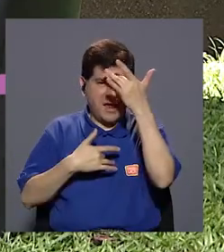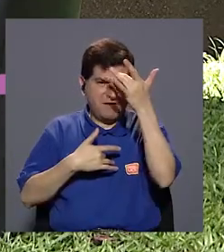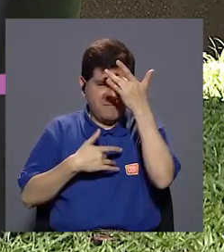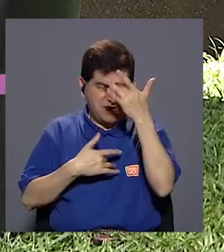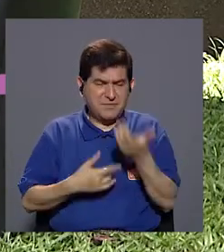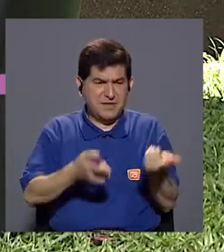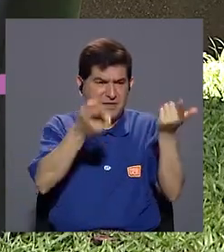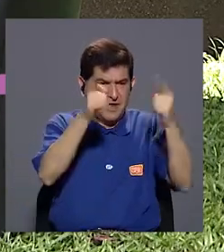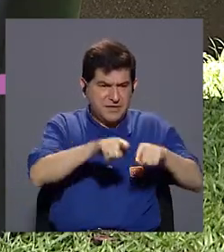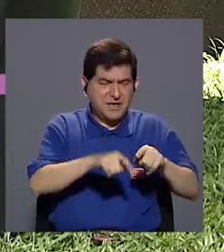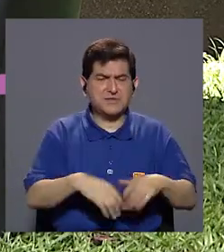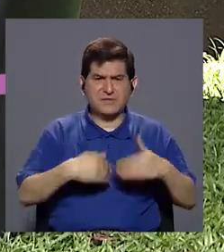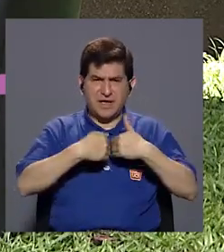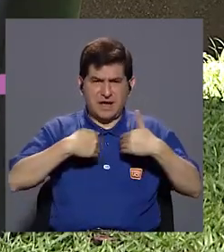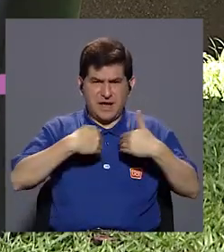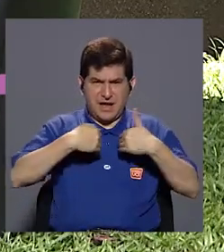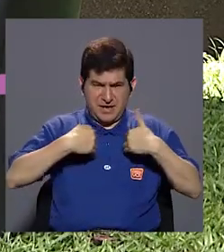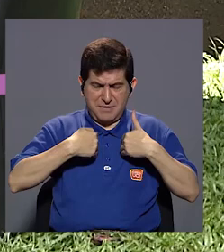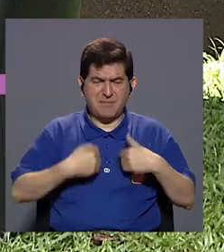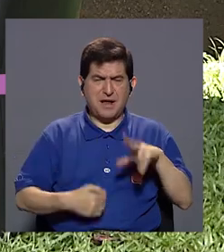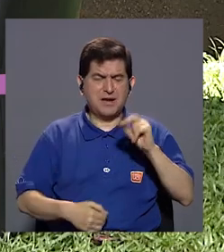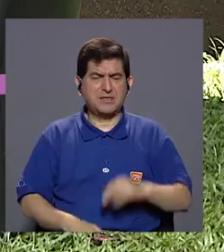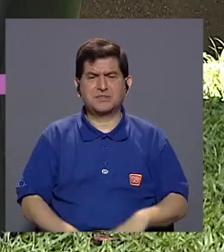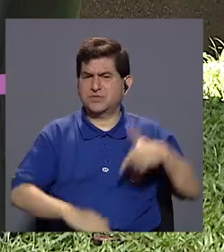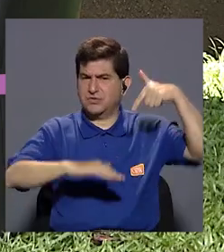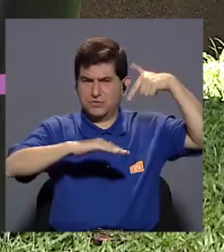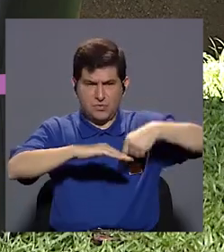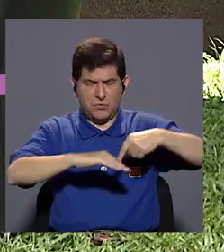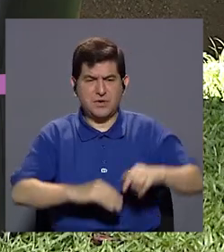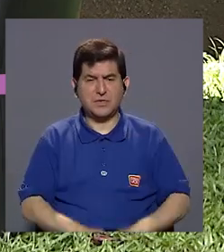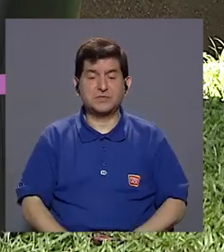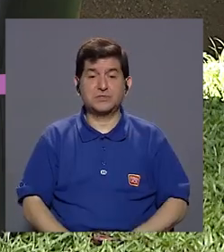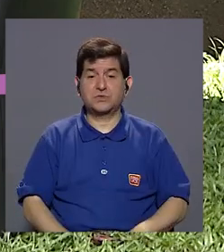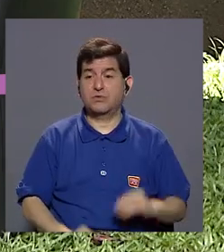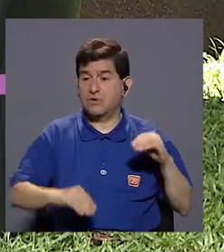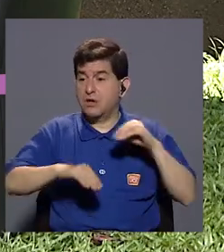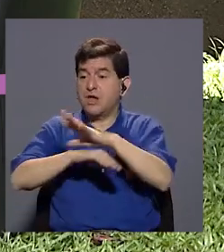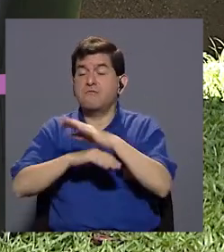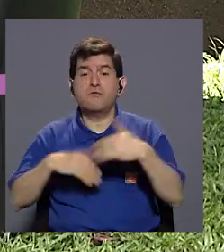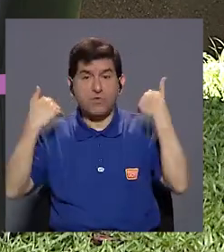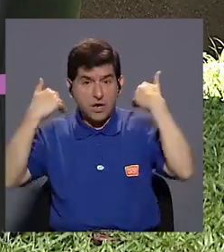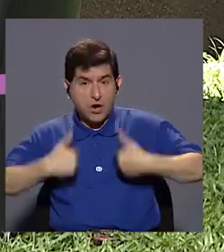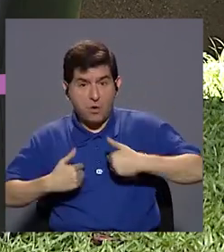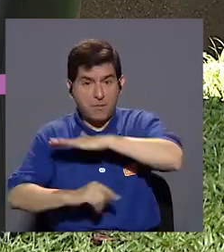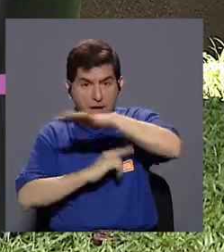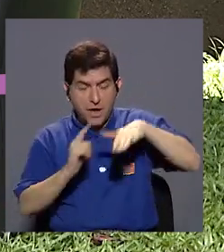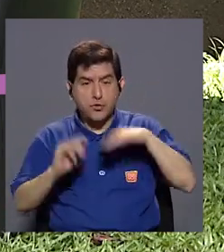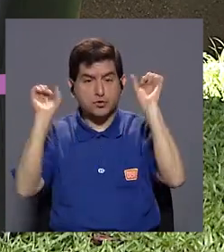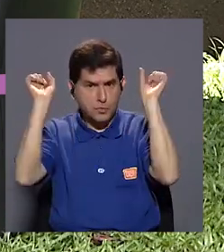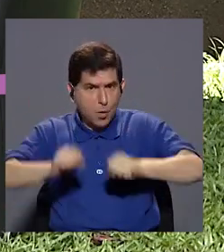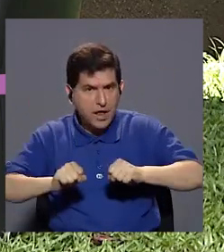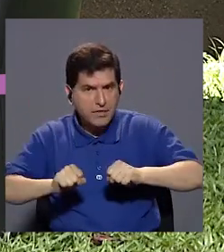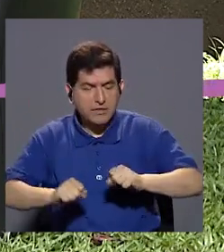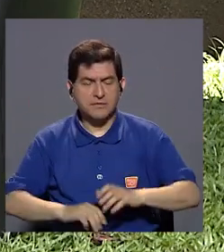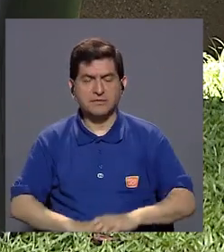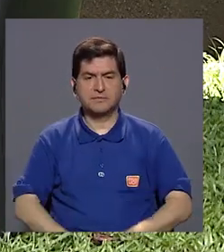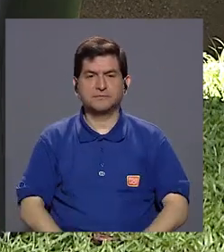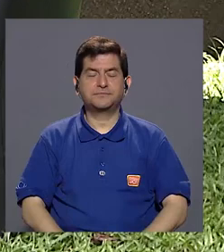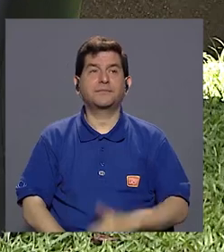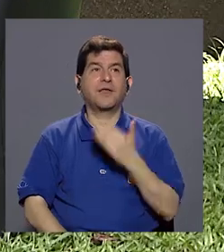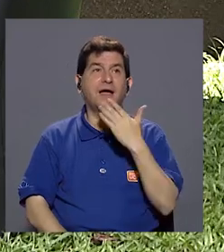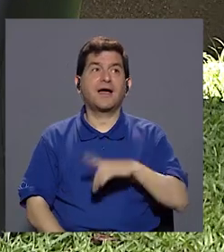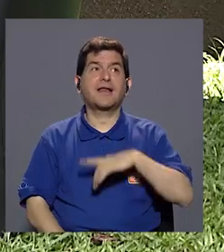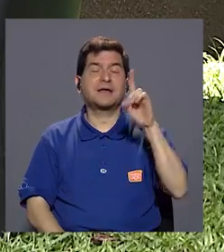enfermedades que se presentan en los animalitos cuando no están vacunados a los seres humanos, digamos, a quienes les rodeamos? No,